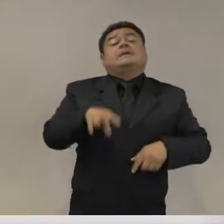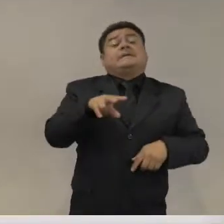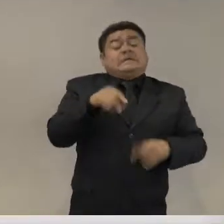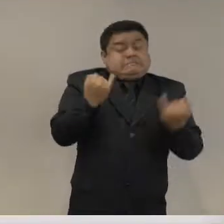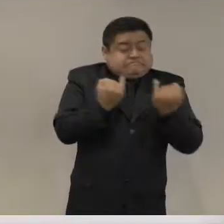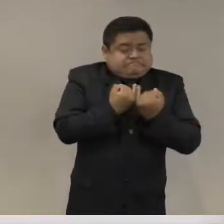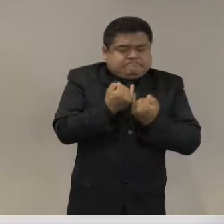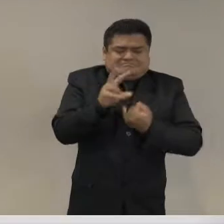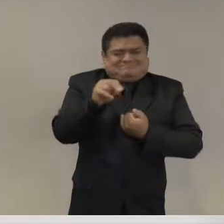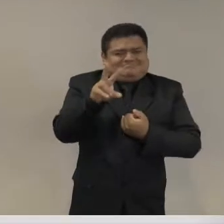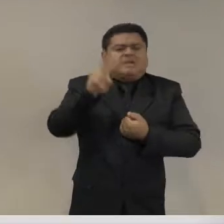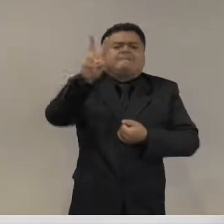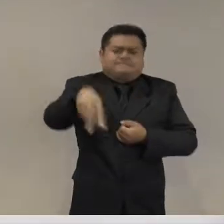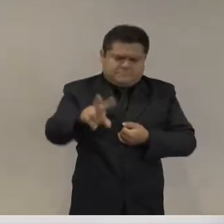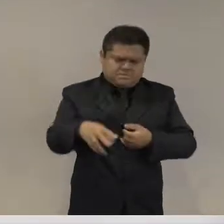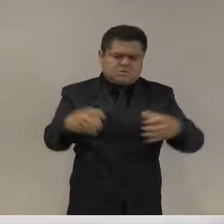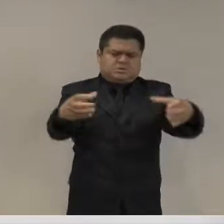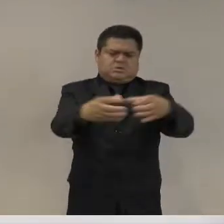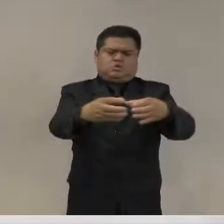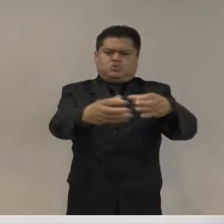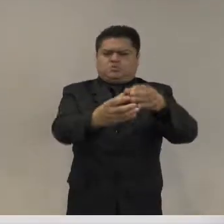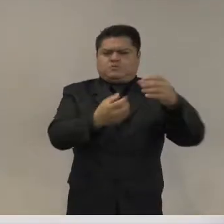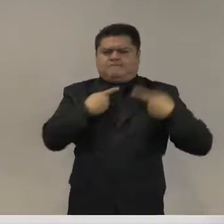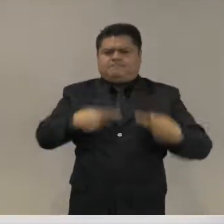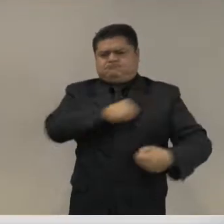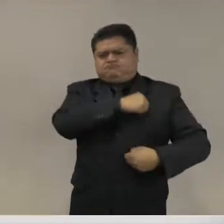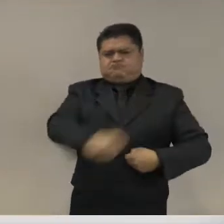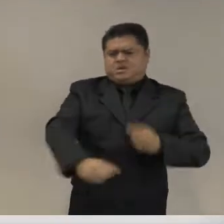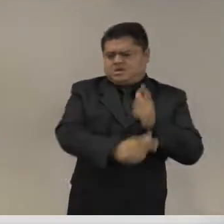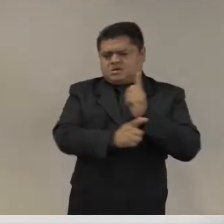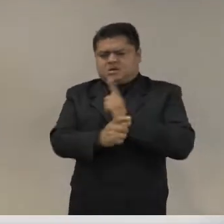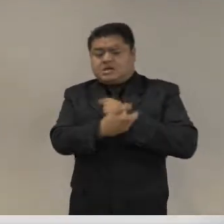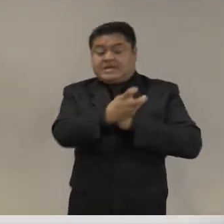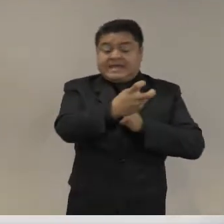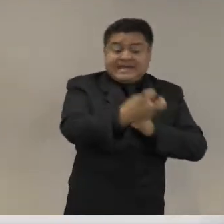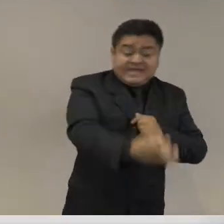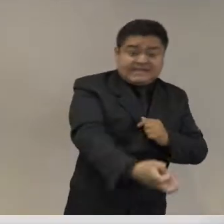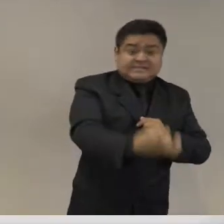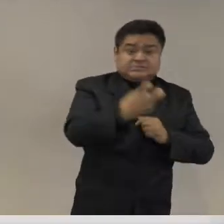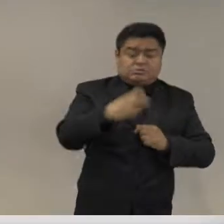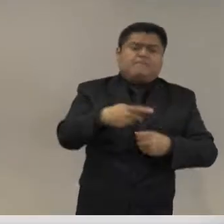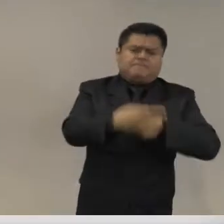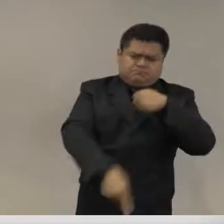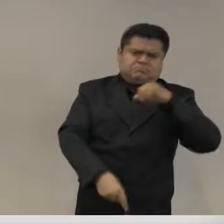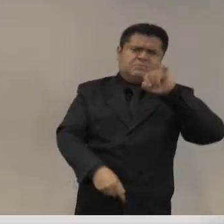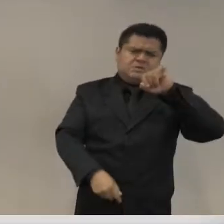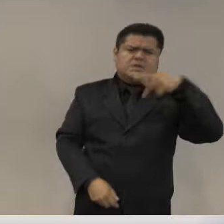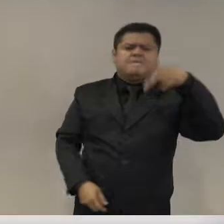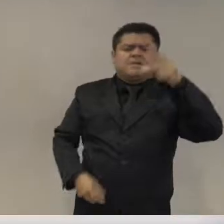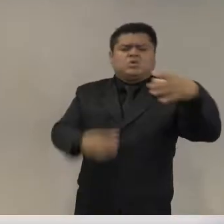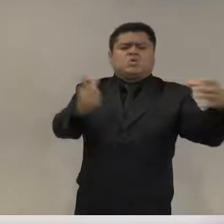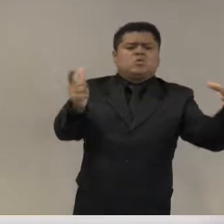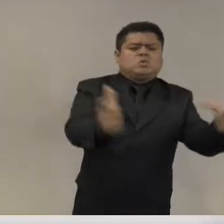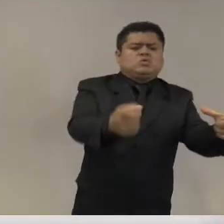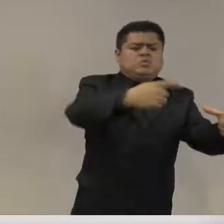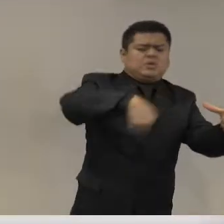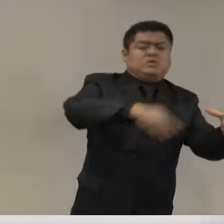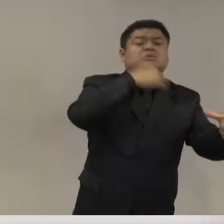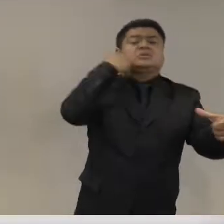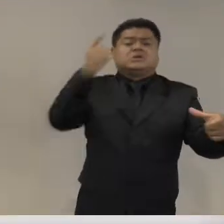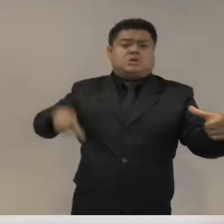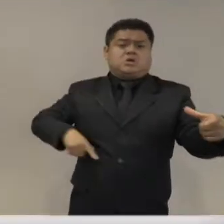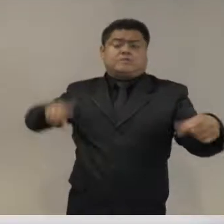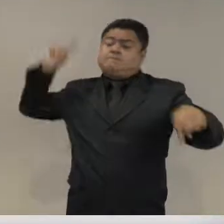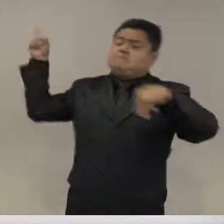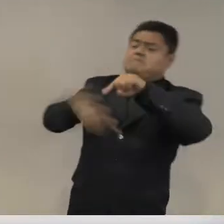y bien armado, pero no compite con el Estado ni tampoco quiere derrocar al gobierno y gobernar. De